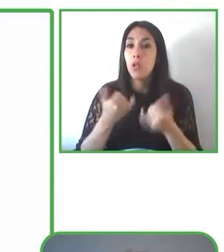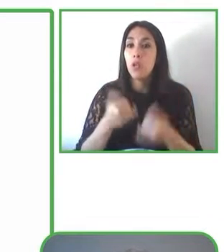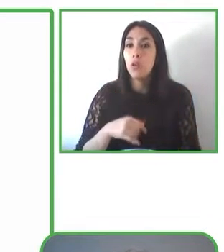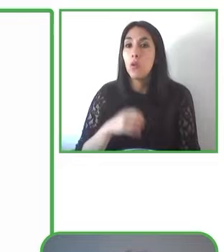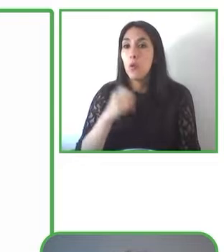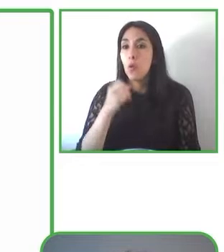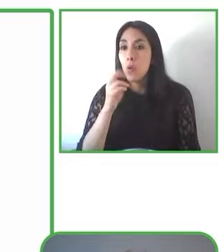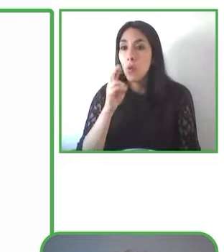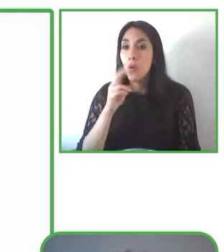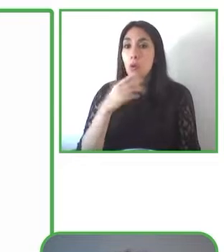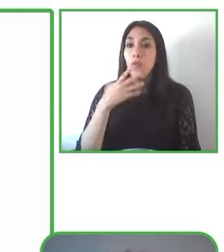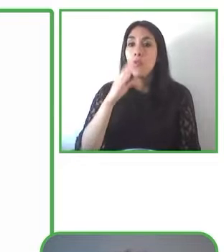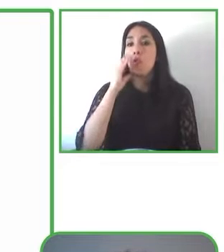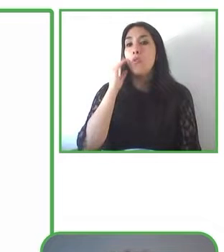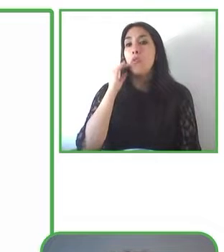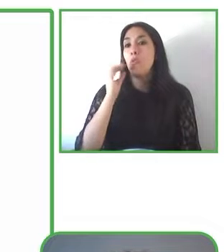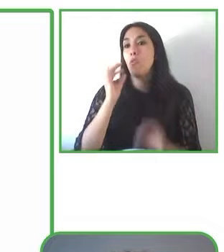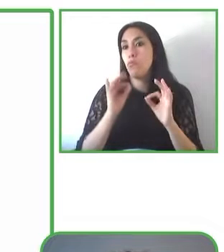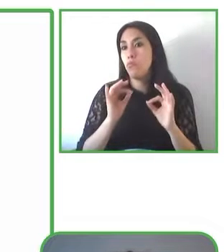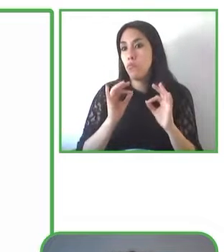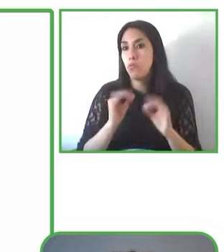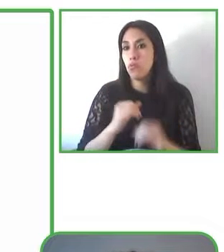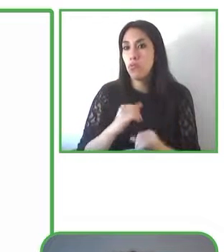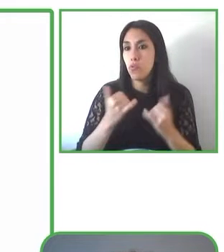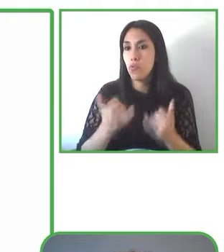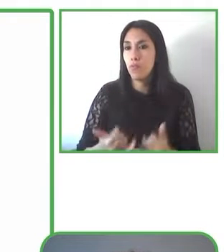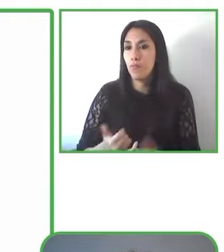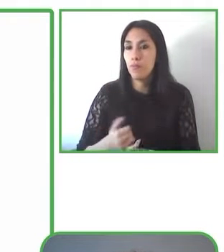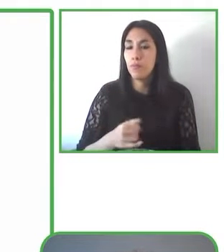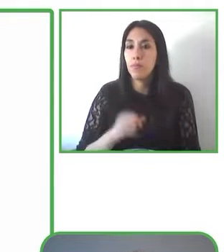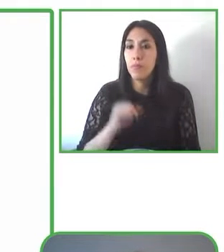esta oportunidad los cognitivos dentro de la ciudad.